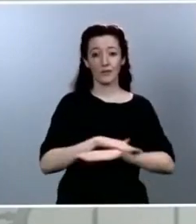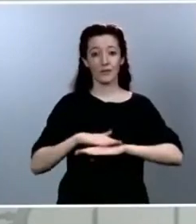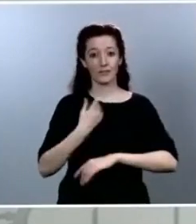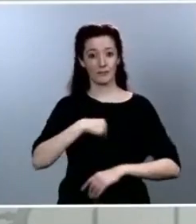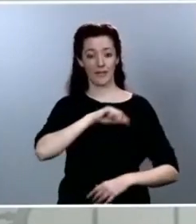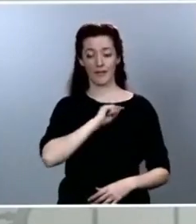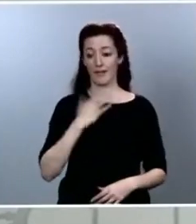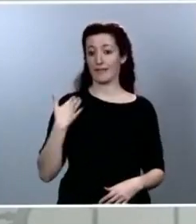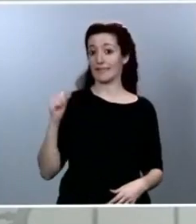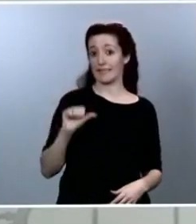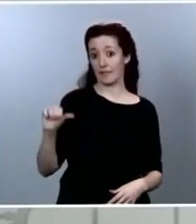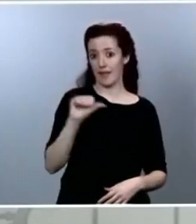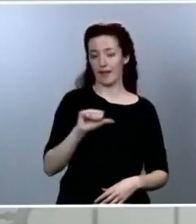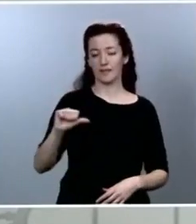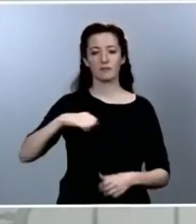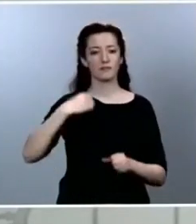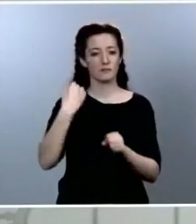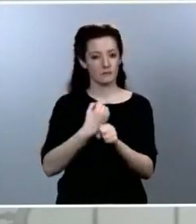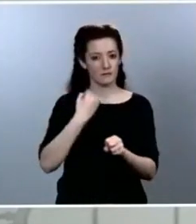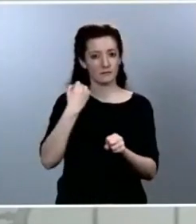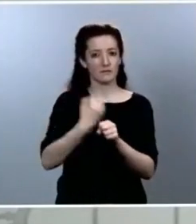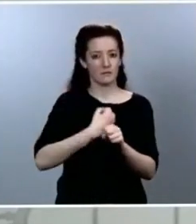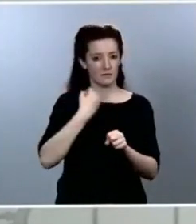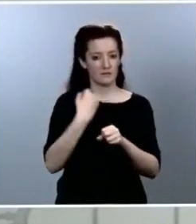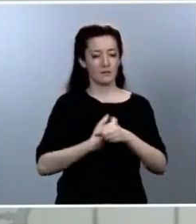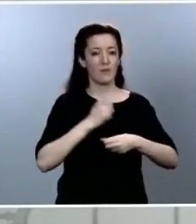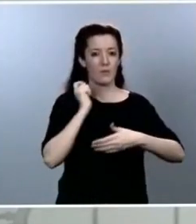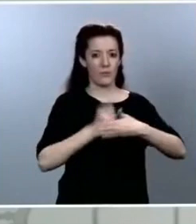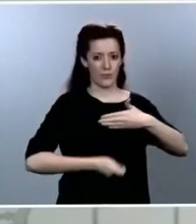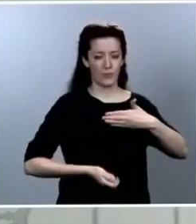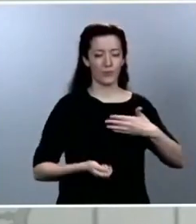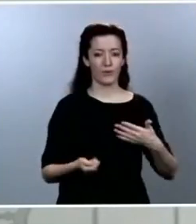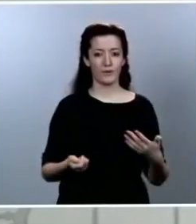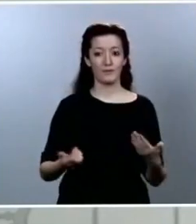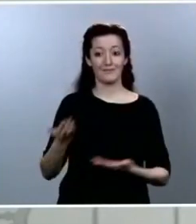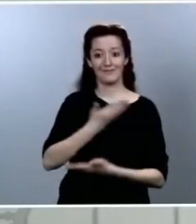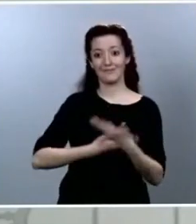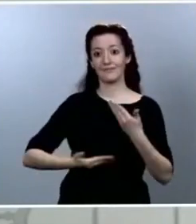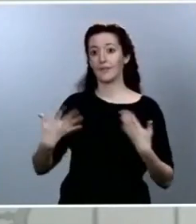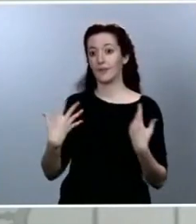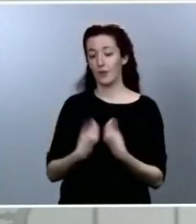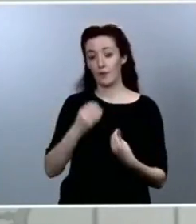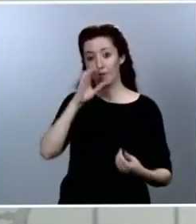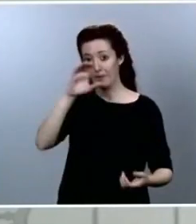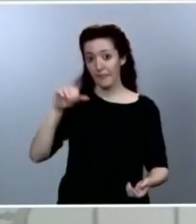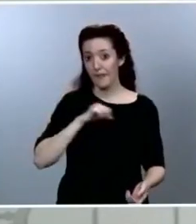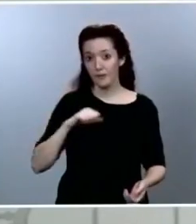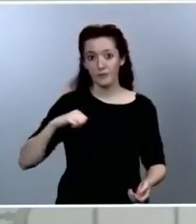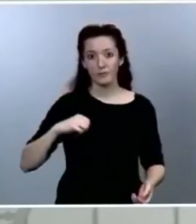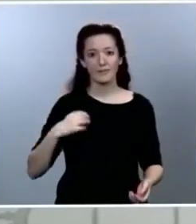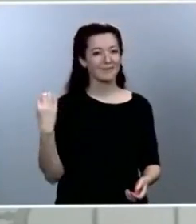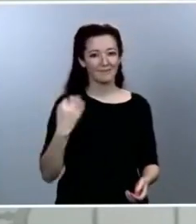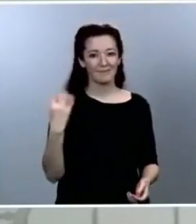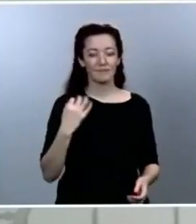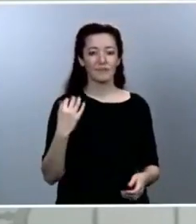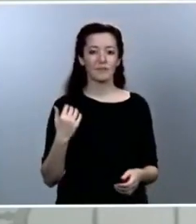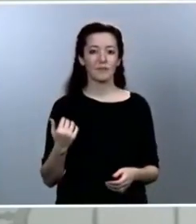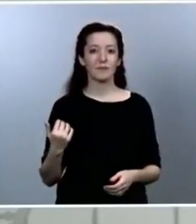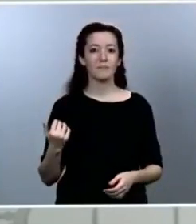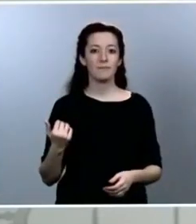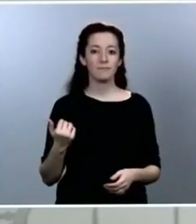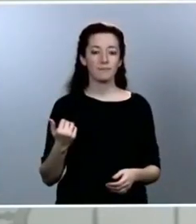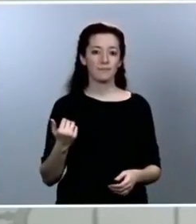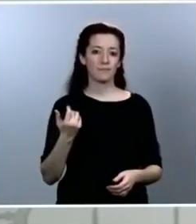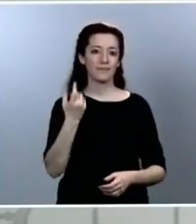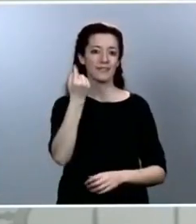muy intensa y en colaboración y en negociación con las comunidades autónomas en la construcción de una nueva prestación que es